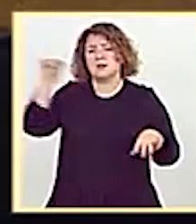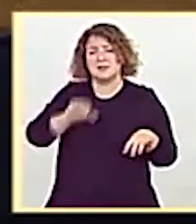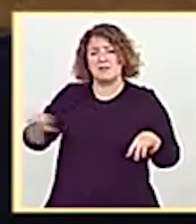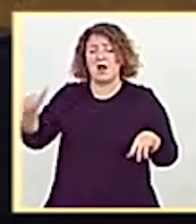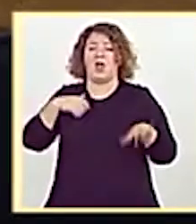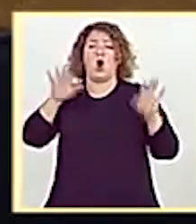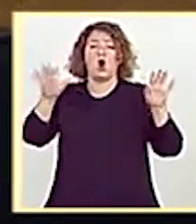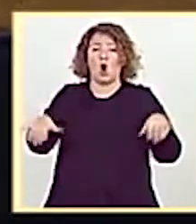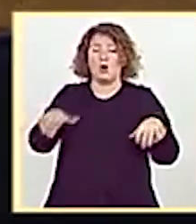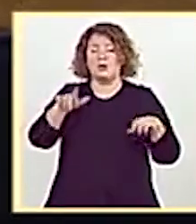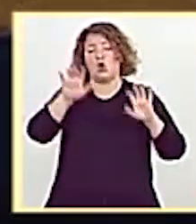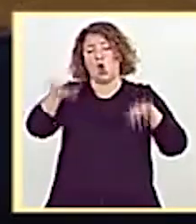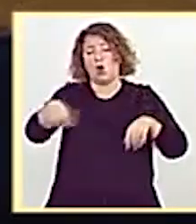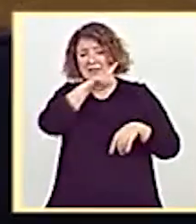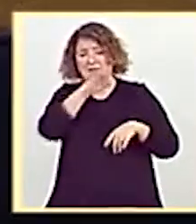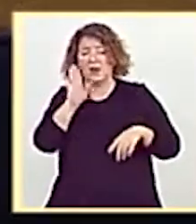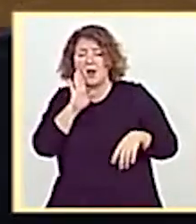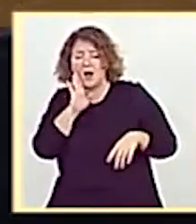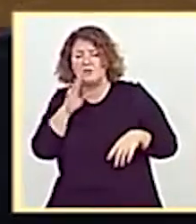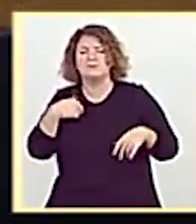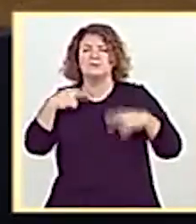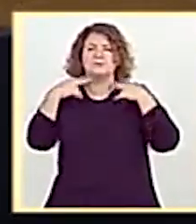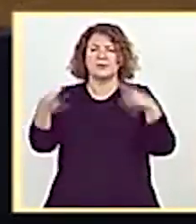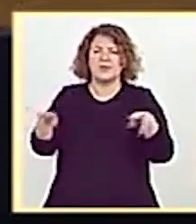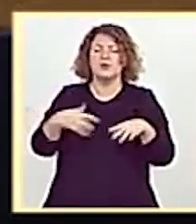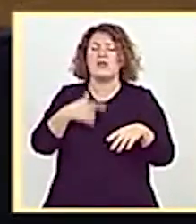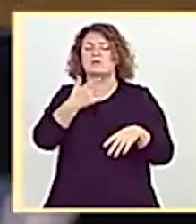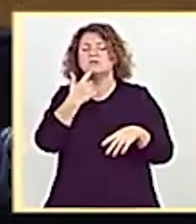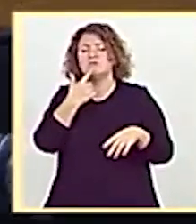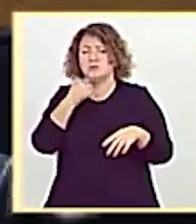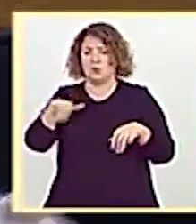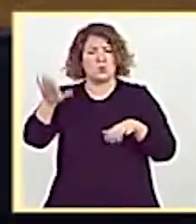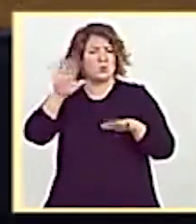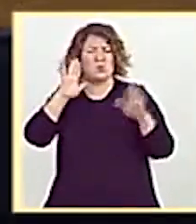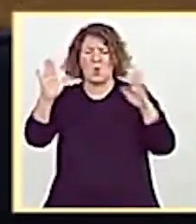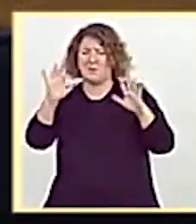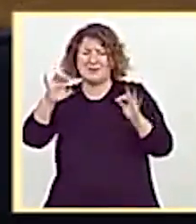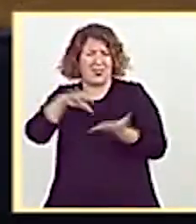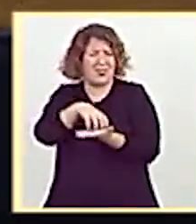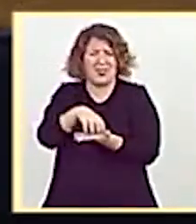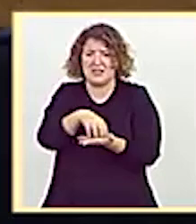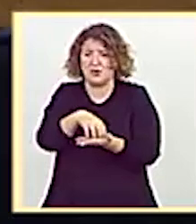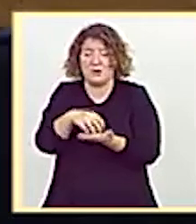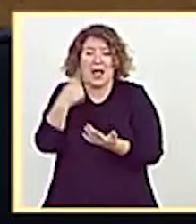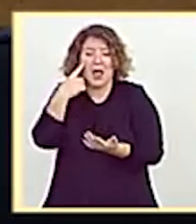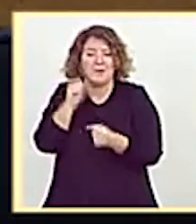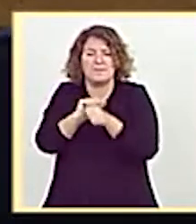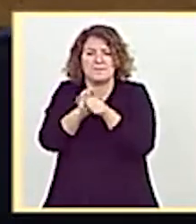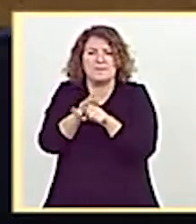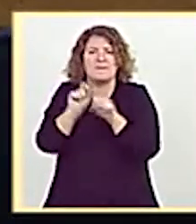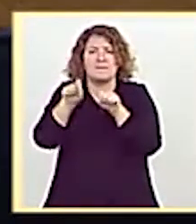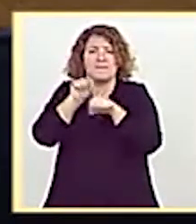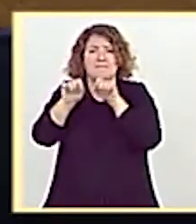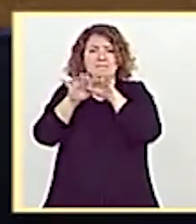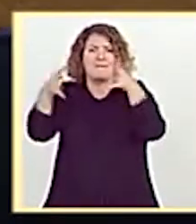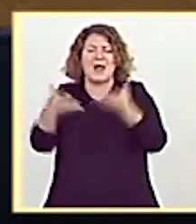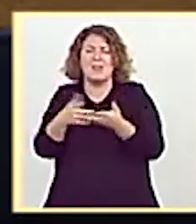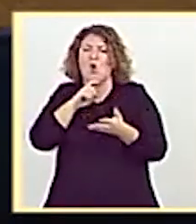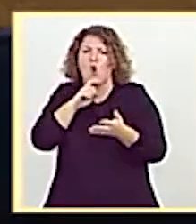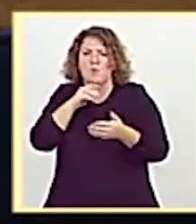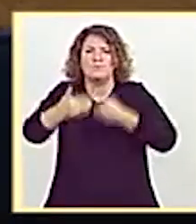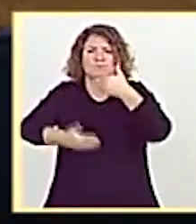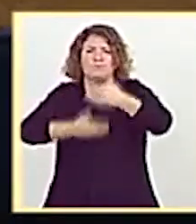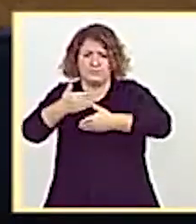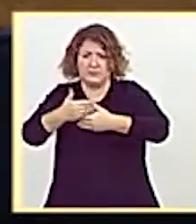el Congreso, estamos en un momento marcado por la incertidumbre. En primer lugar, sobre el desarrollo de la pandemia, no solo en nuestro país, sino en buena